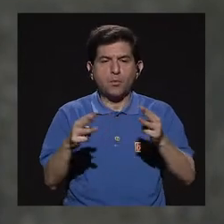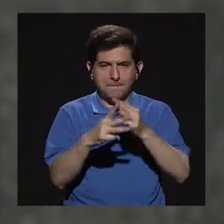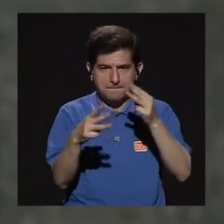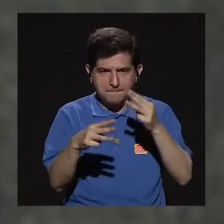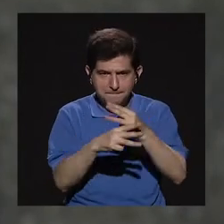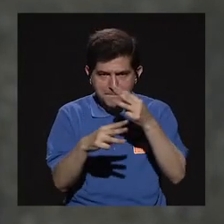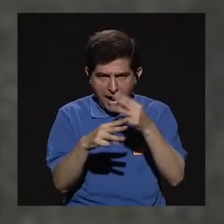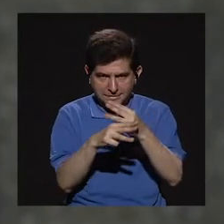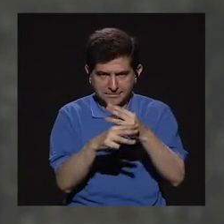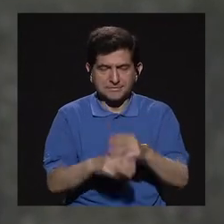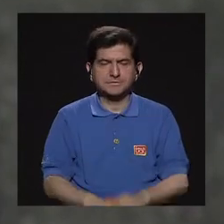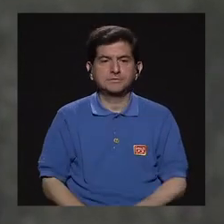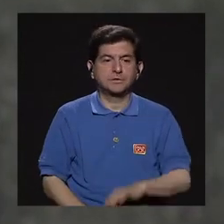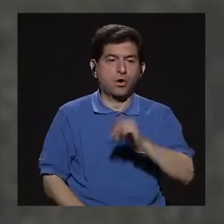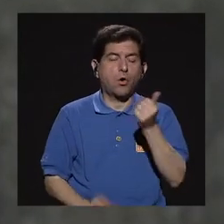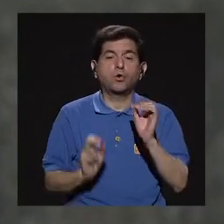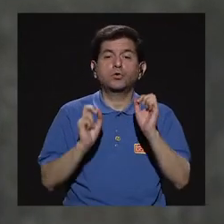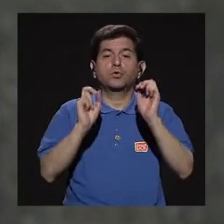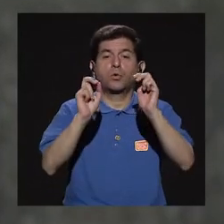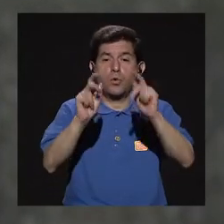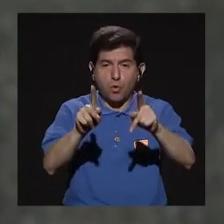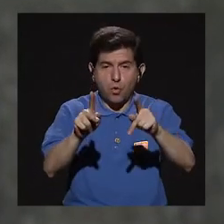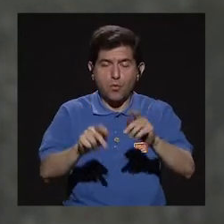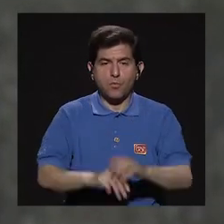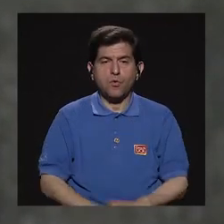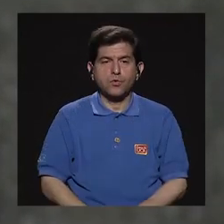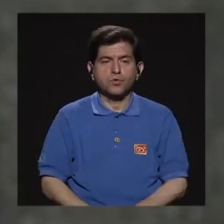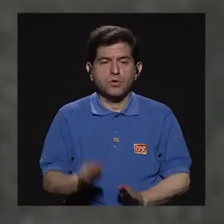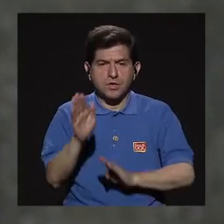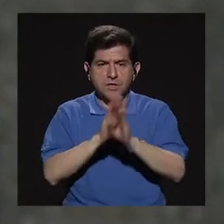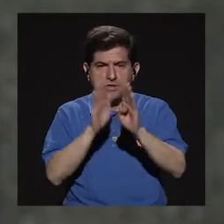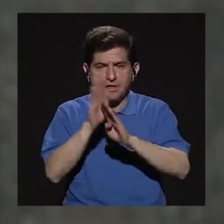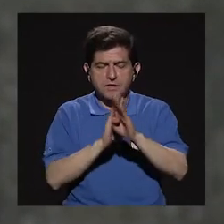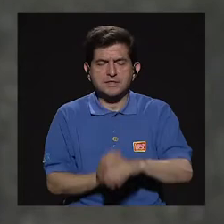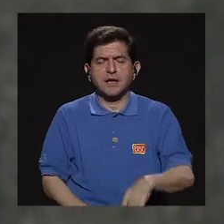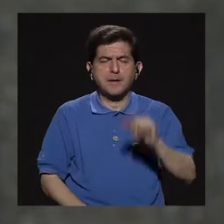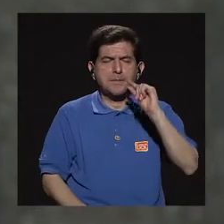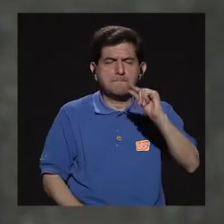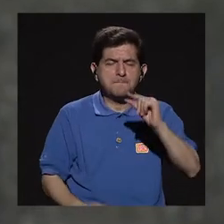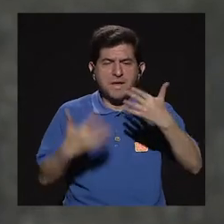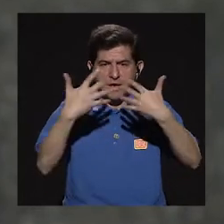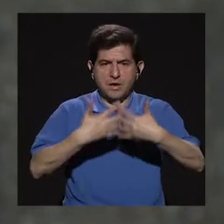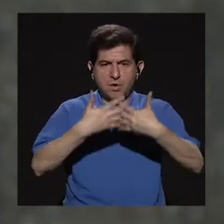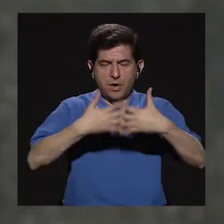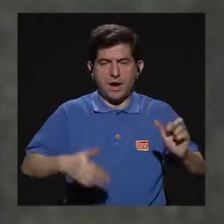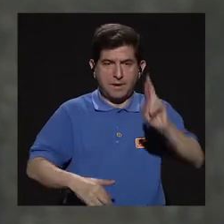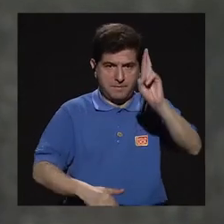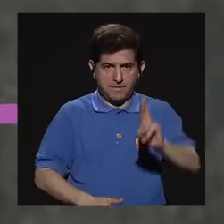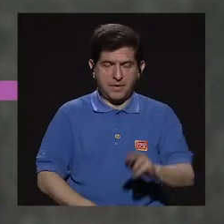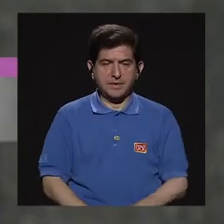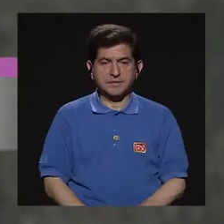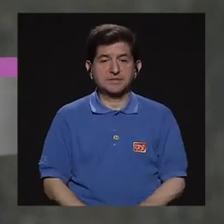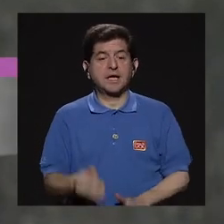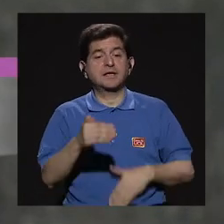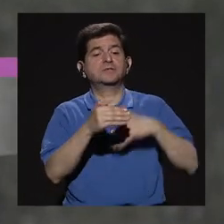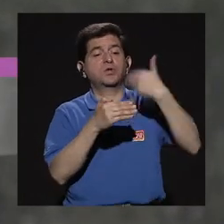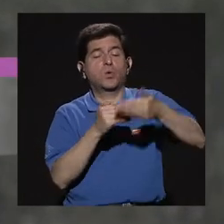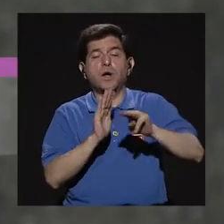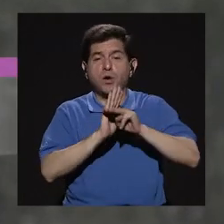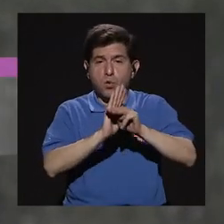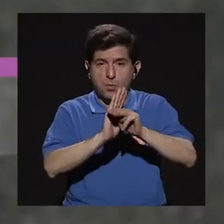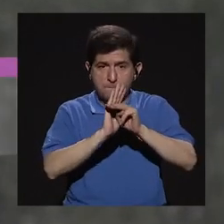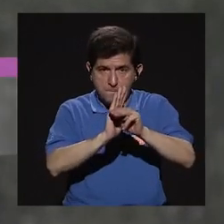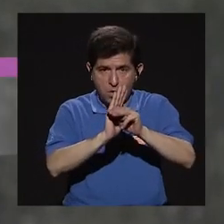matemáticas, hay un módulo de oportunidades de desarrollo para las microempresas costarricenses, tenemos el